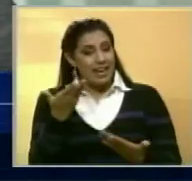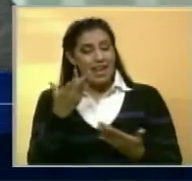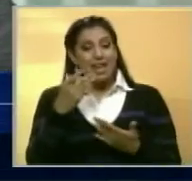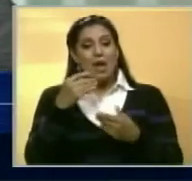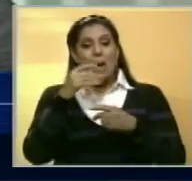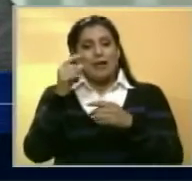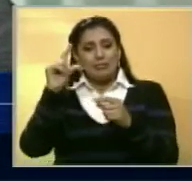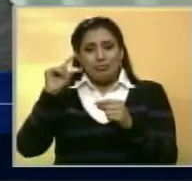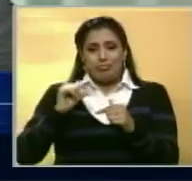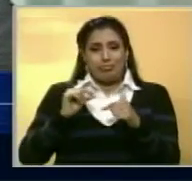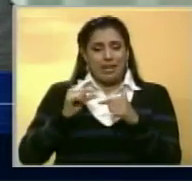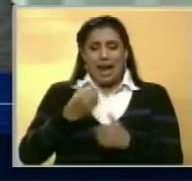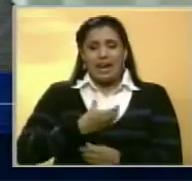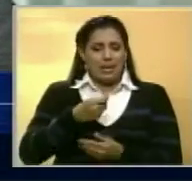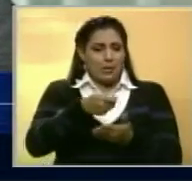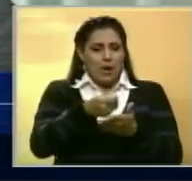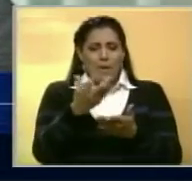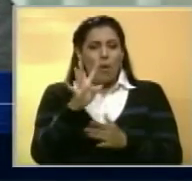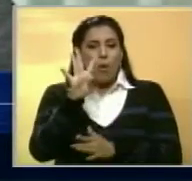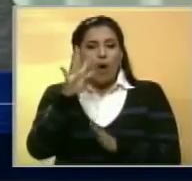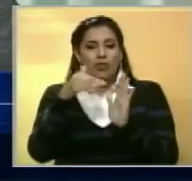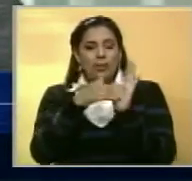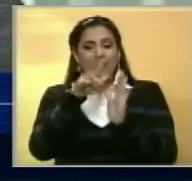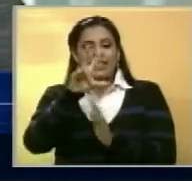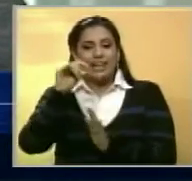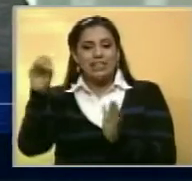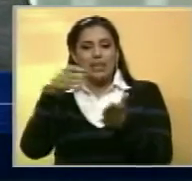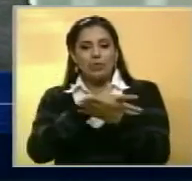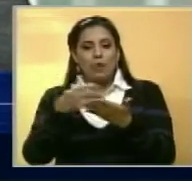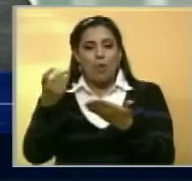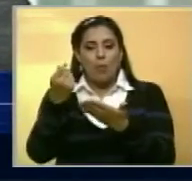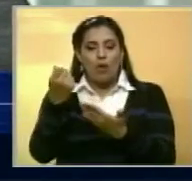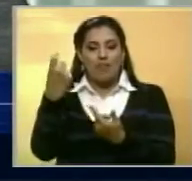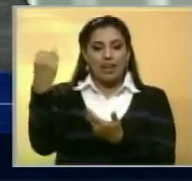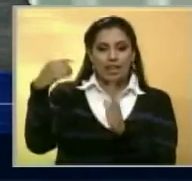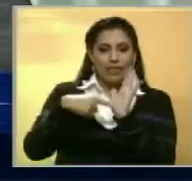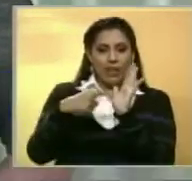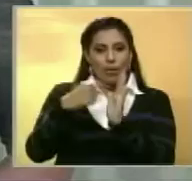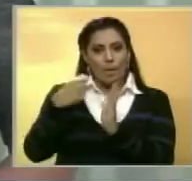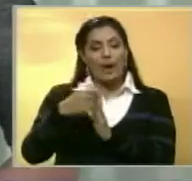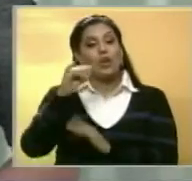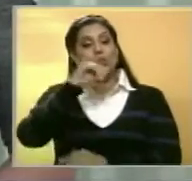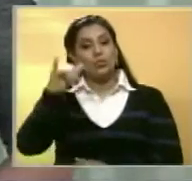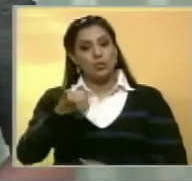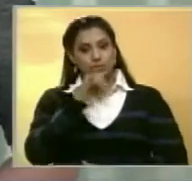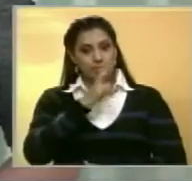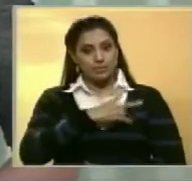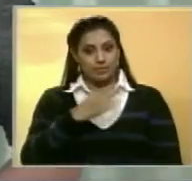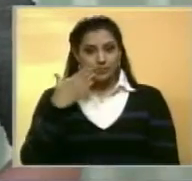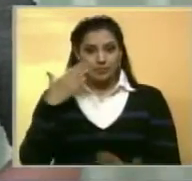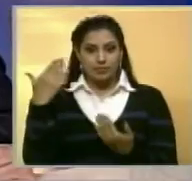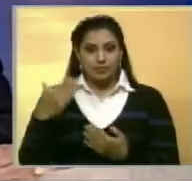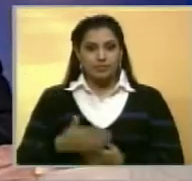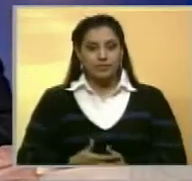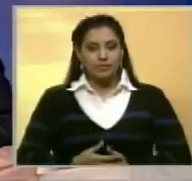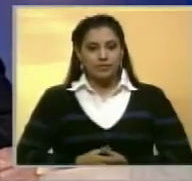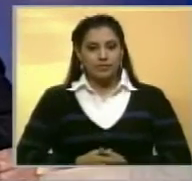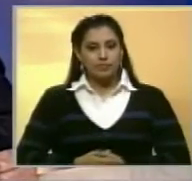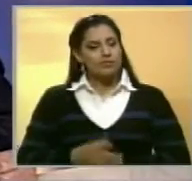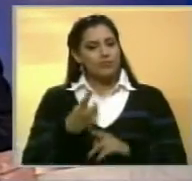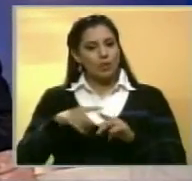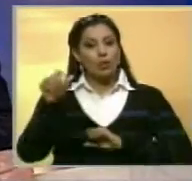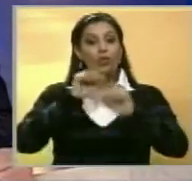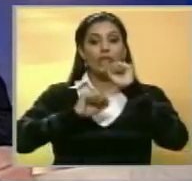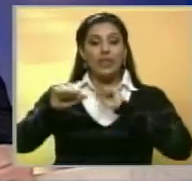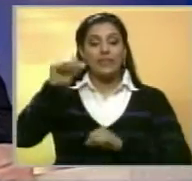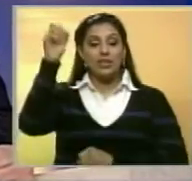déficit presupuestario en la alcaldía haciende los 4.300 millones de bolívares. Desde el estado Zulia, Jenny Soto, Noticiero Benevisión. Según el